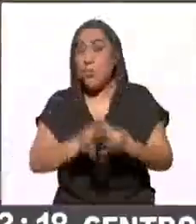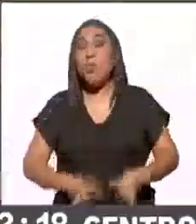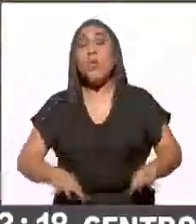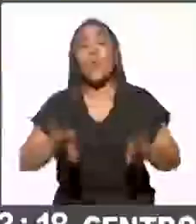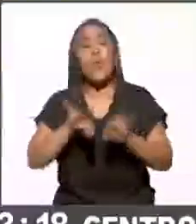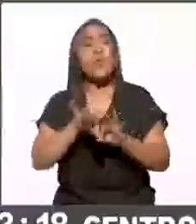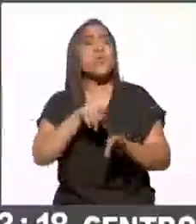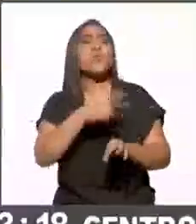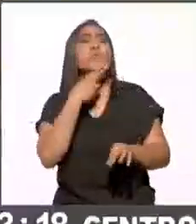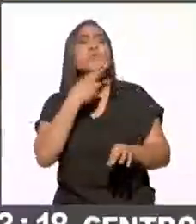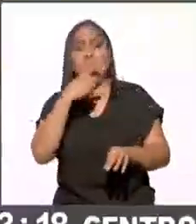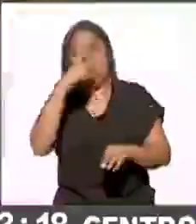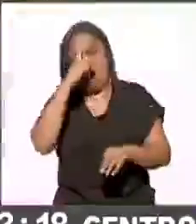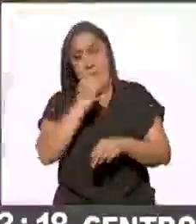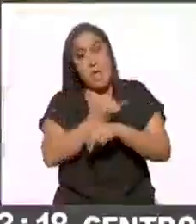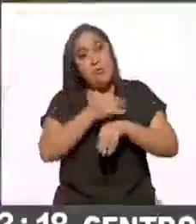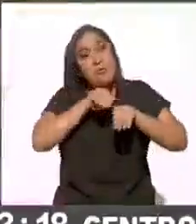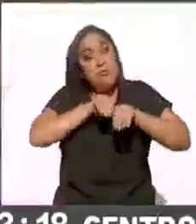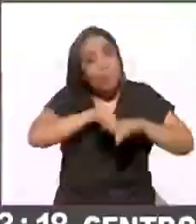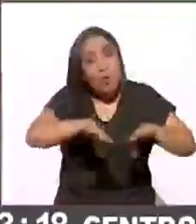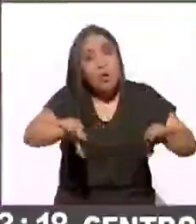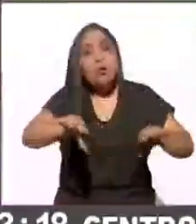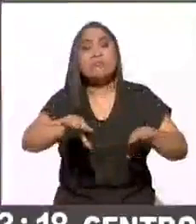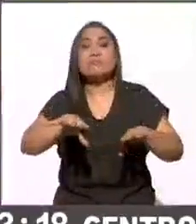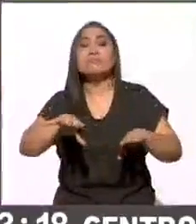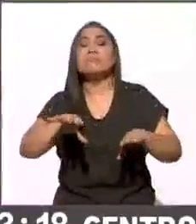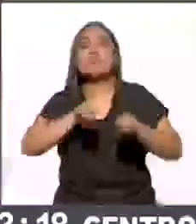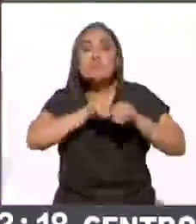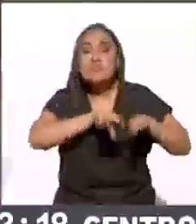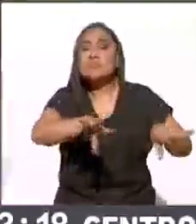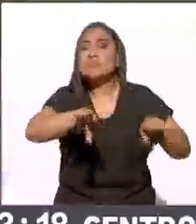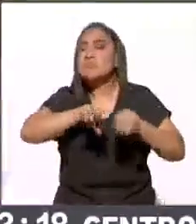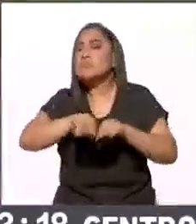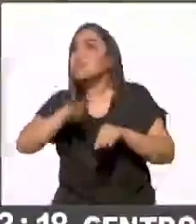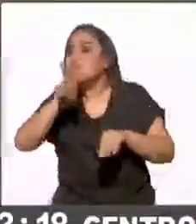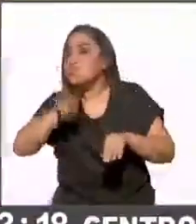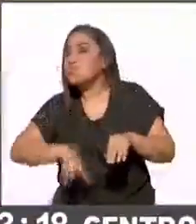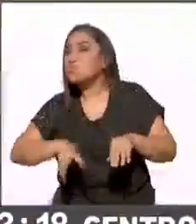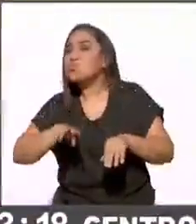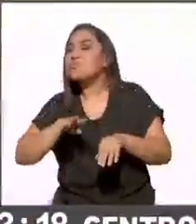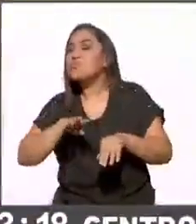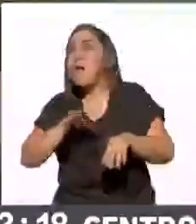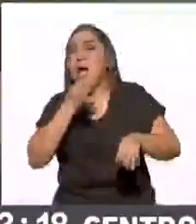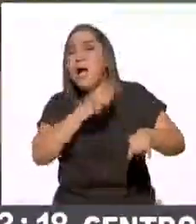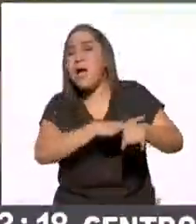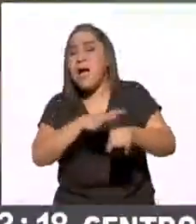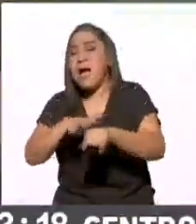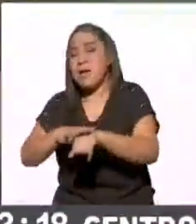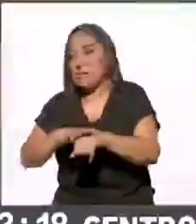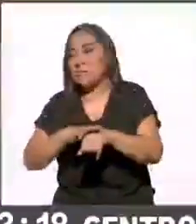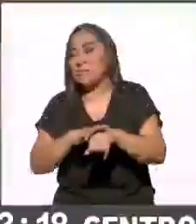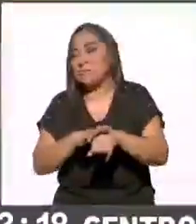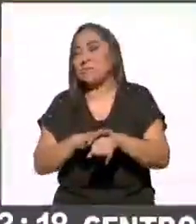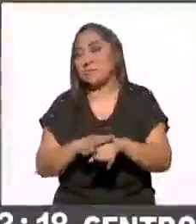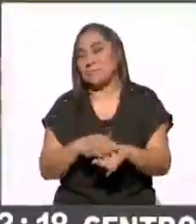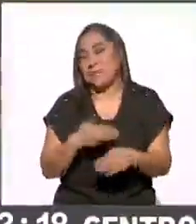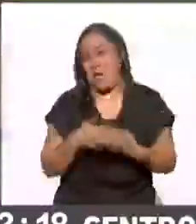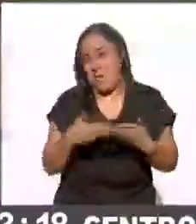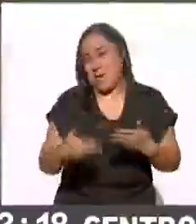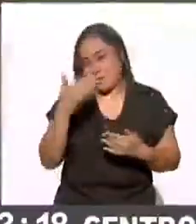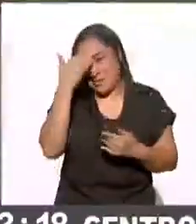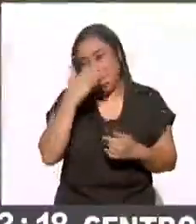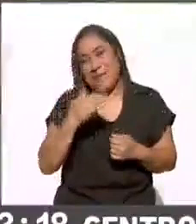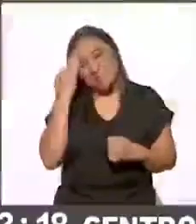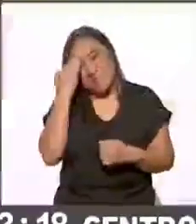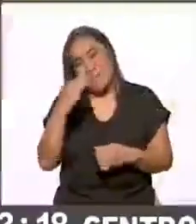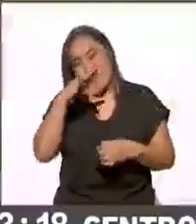informativos y que daban las notas de lo que realmente estaba ocurriendo en esta jornada electoral, que